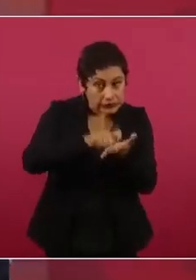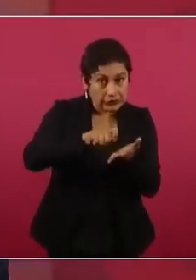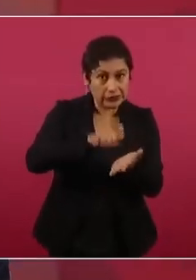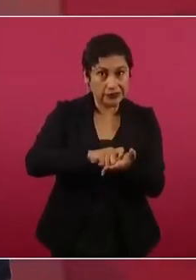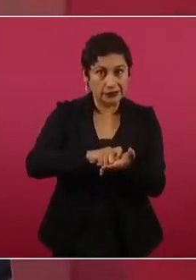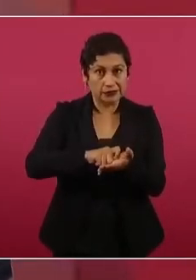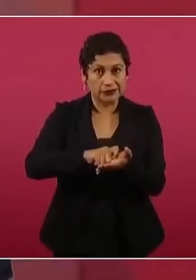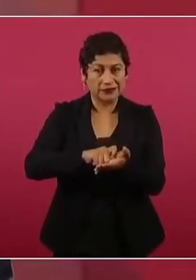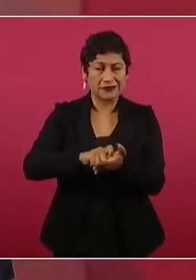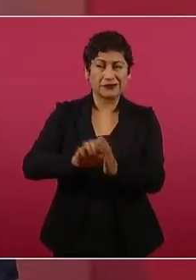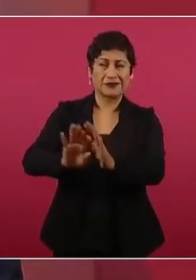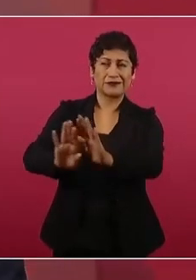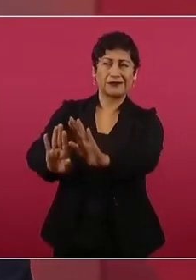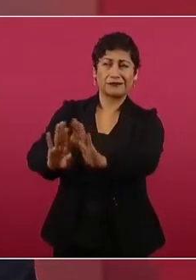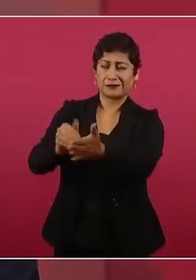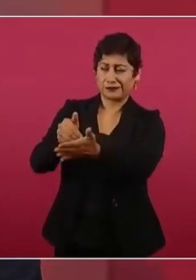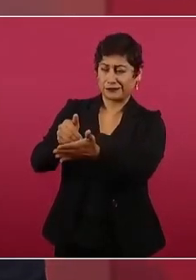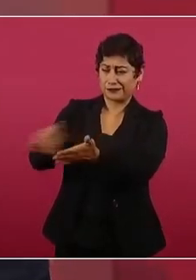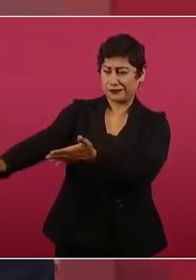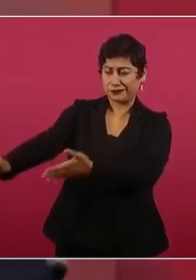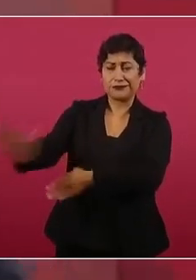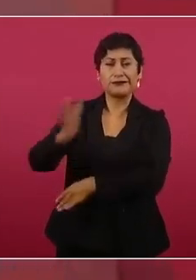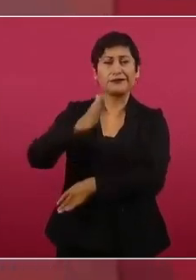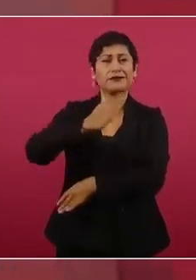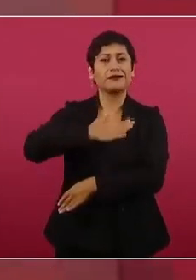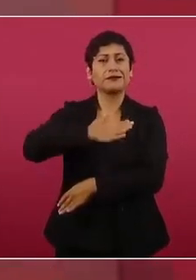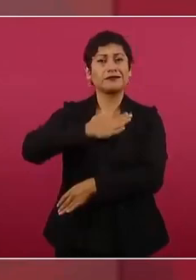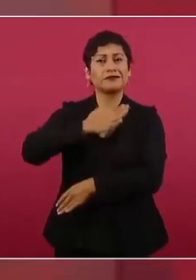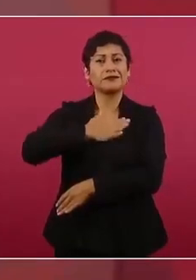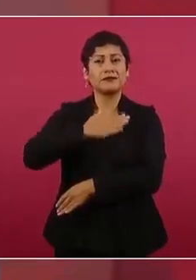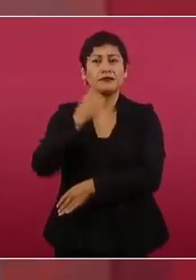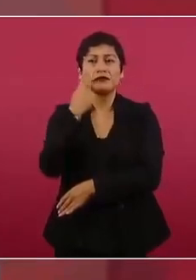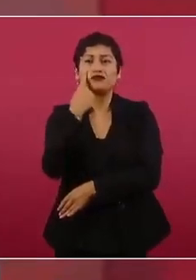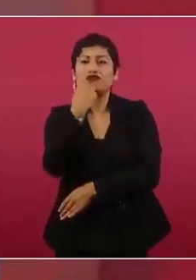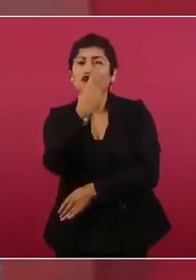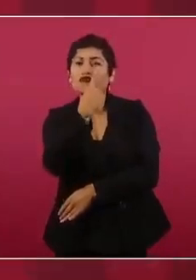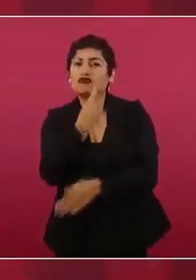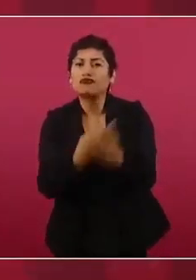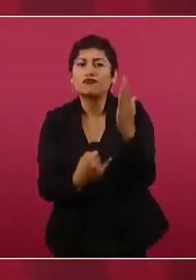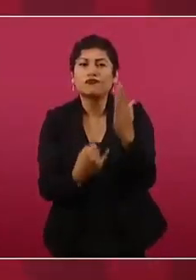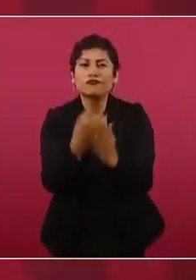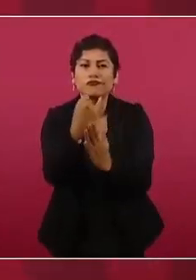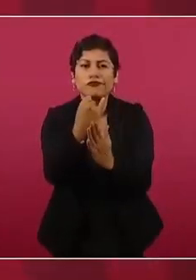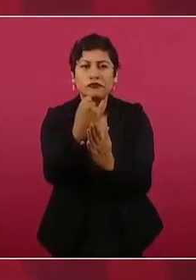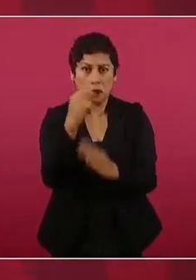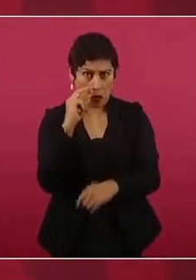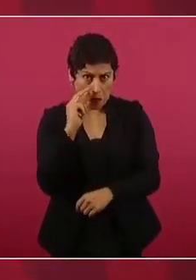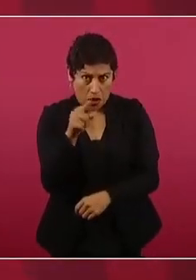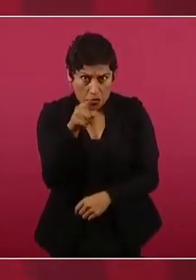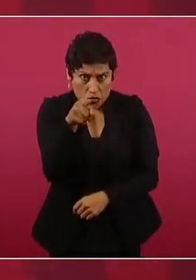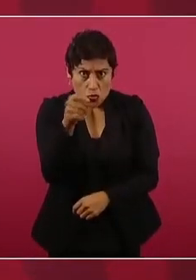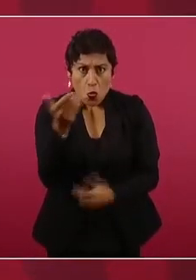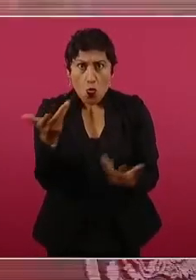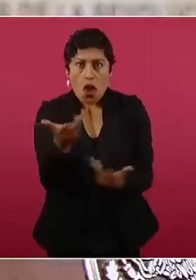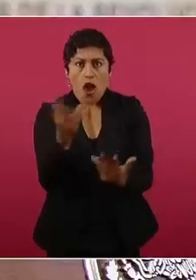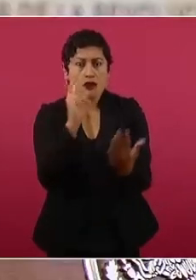ve los 100 o los 200 o 300 o los que sean,